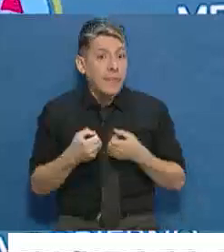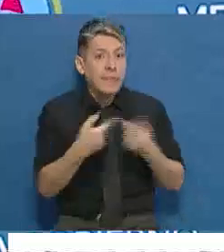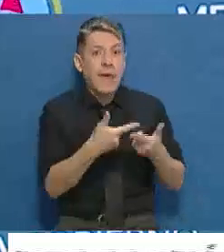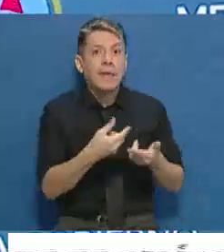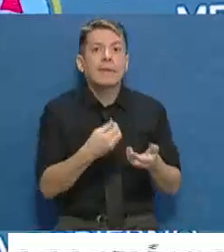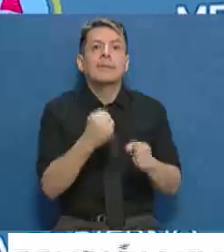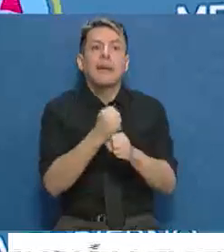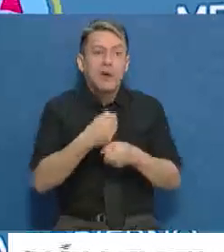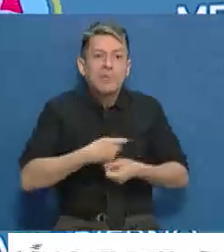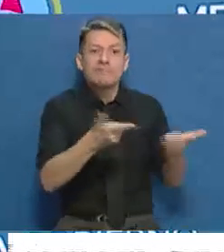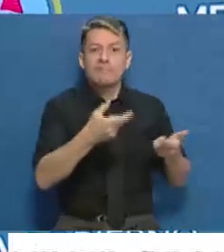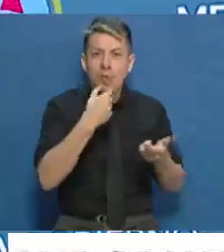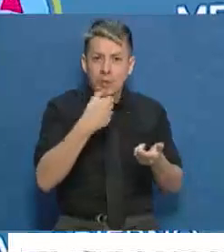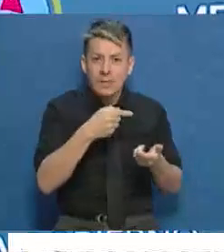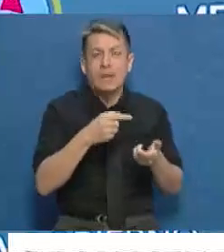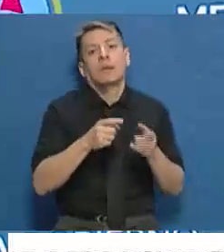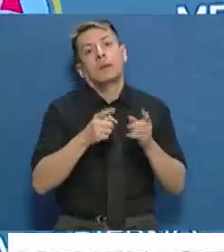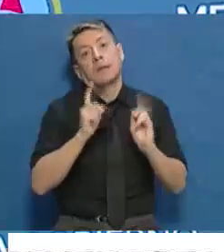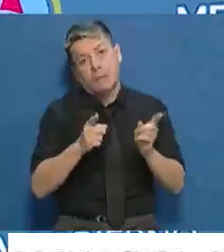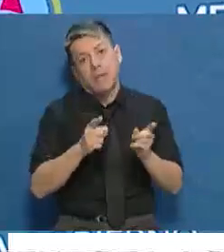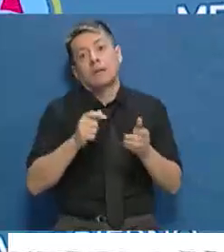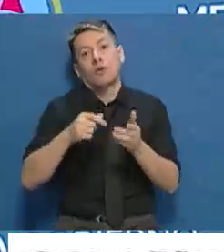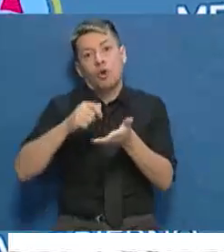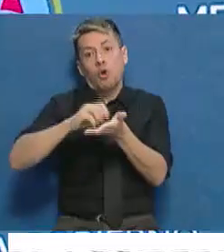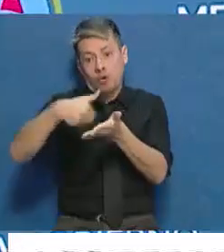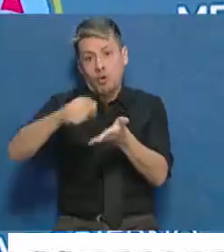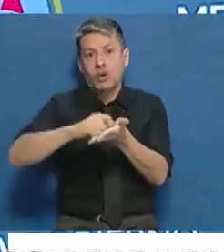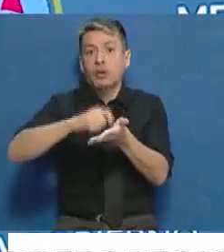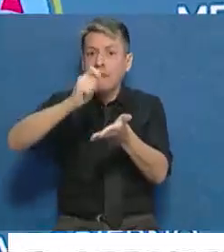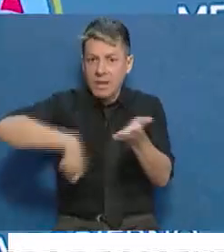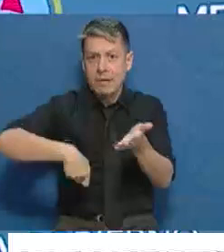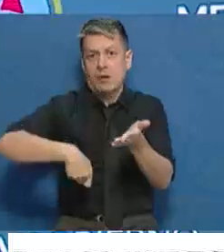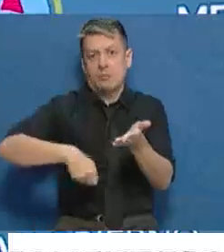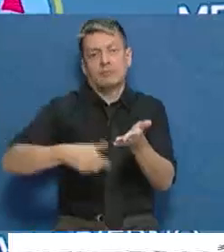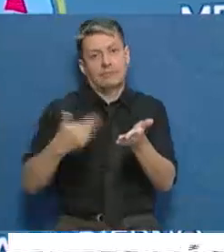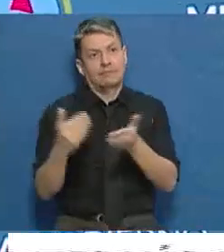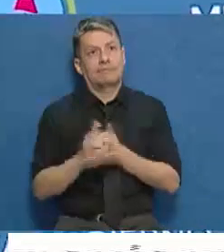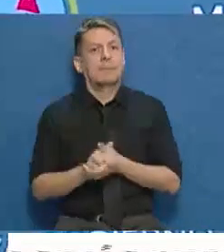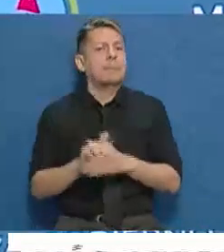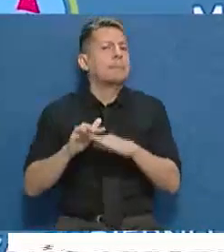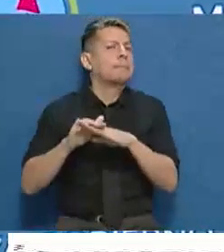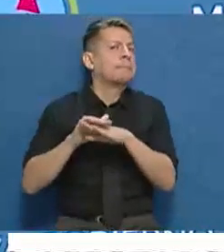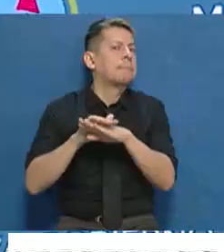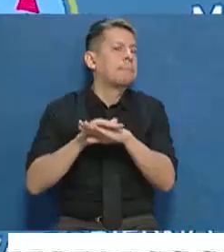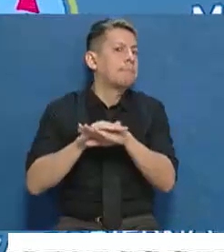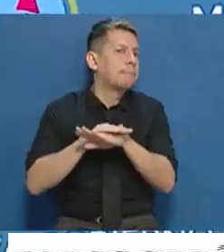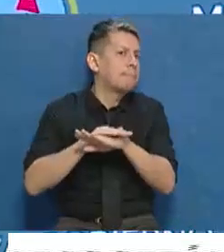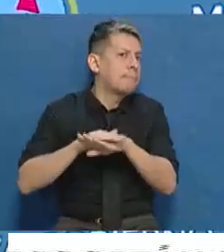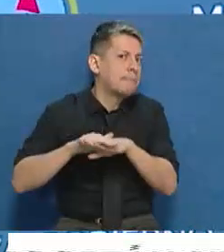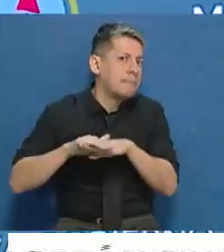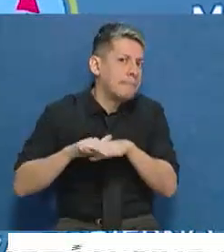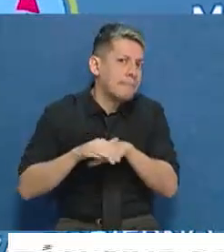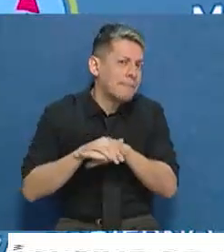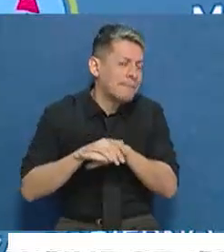UDES estaría, sino que tenga contratos firmados atrás, con, no sé, como mínimo, uno esperaba tener 40